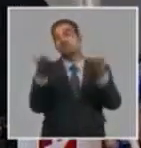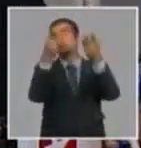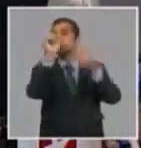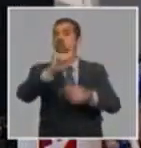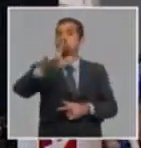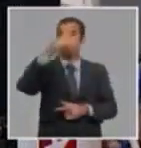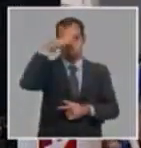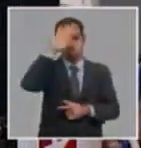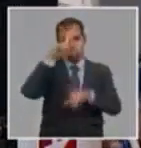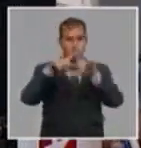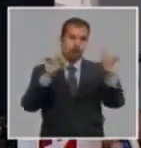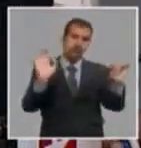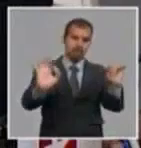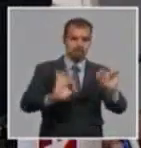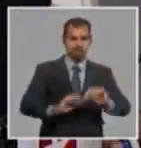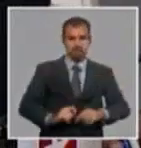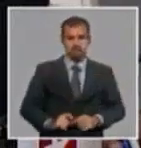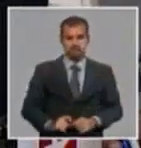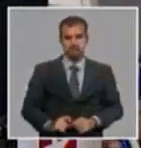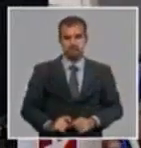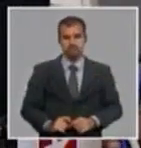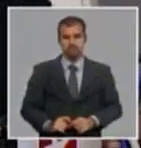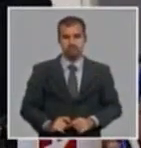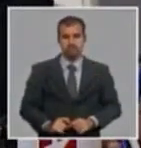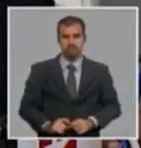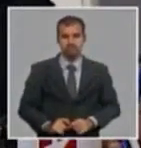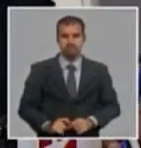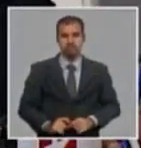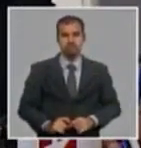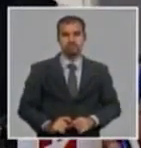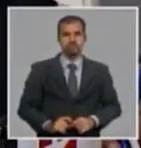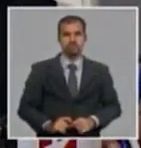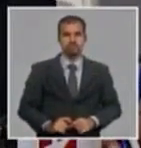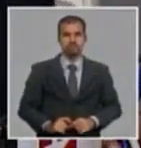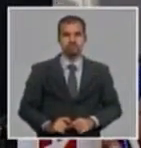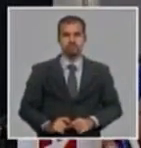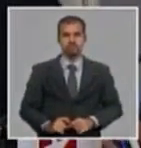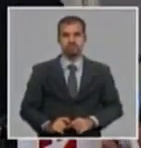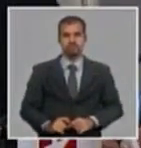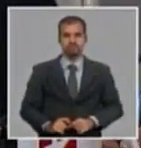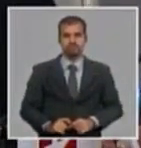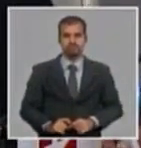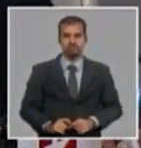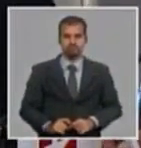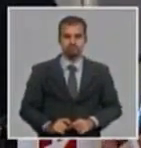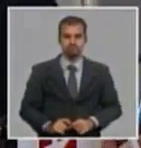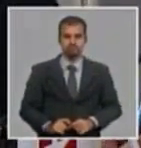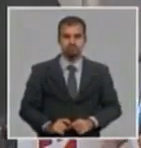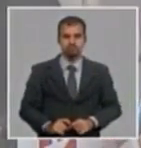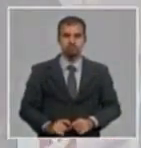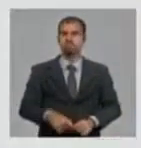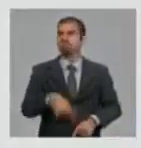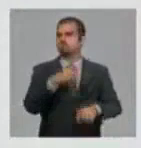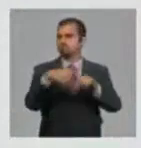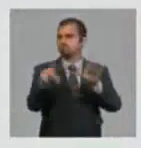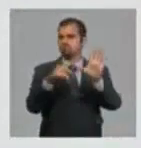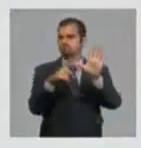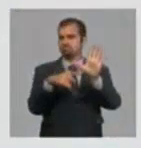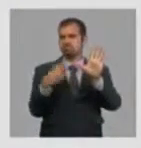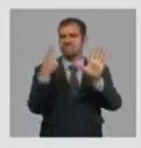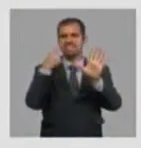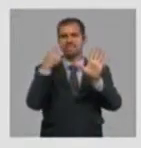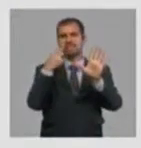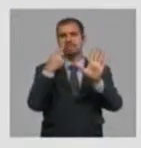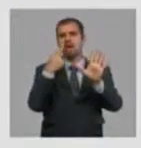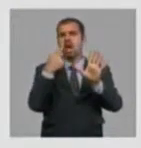país. Eso es importante que se tenga como característica. Además, desarrollan modelos de negocio en estadios precomerciales y que permiten financiar